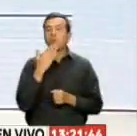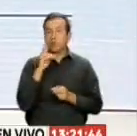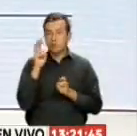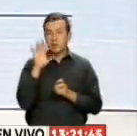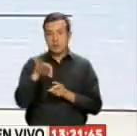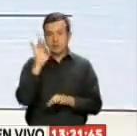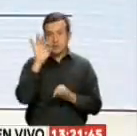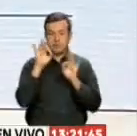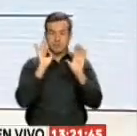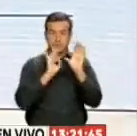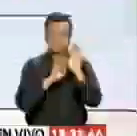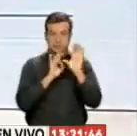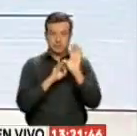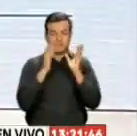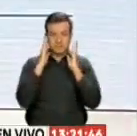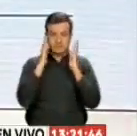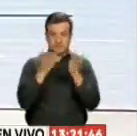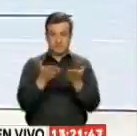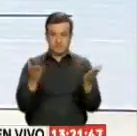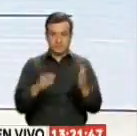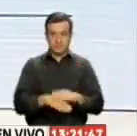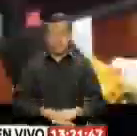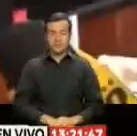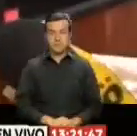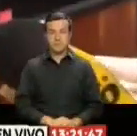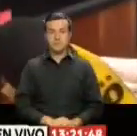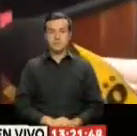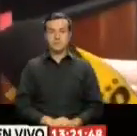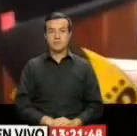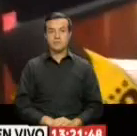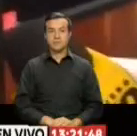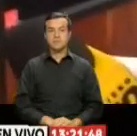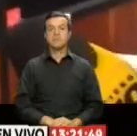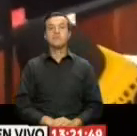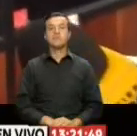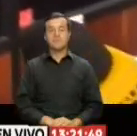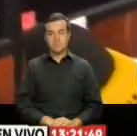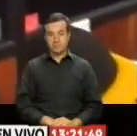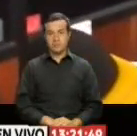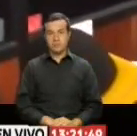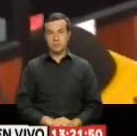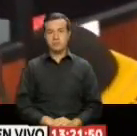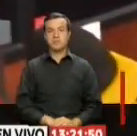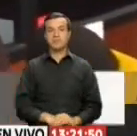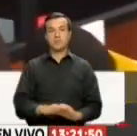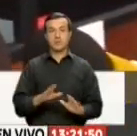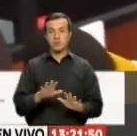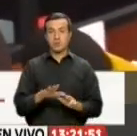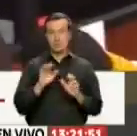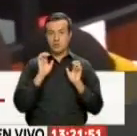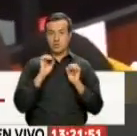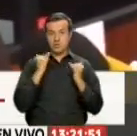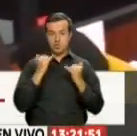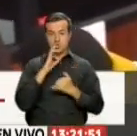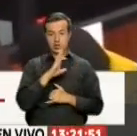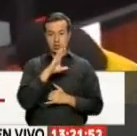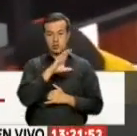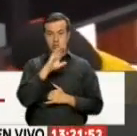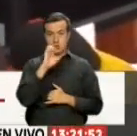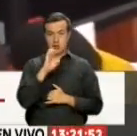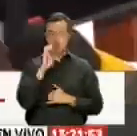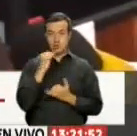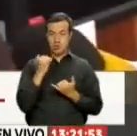Ciudadana Y Control Social Escuchemos La indivisión del Tribunal Contencioso Electoral